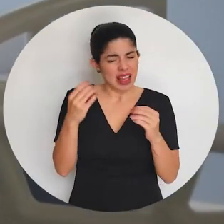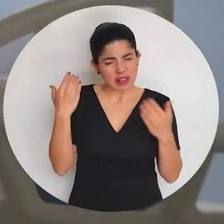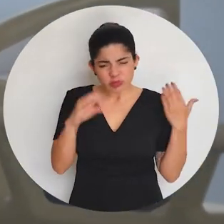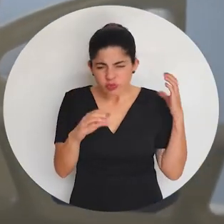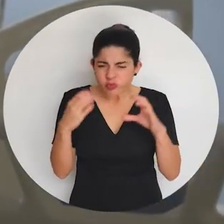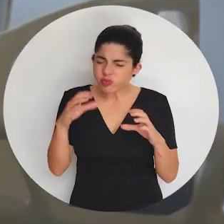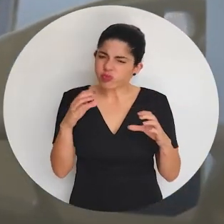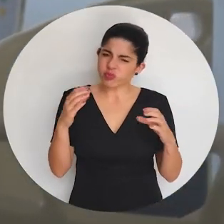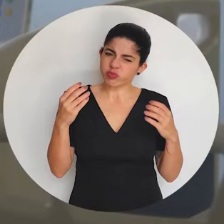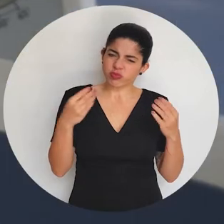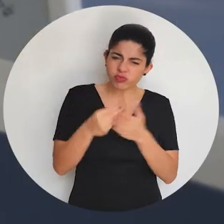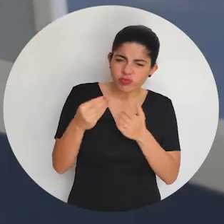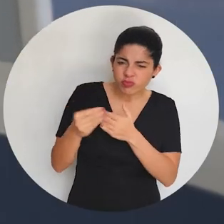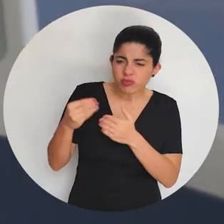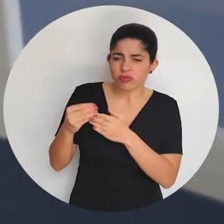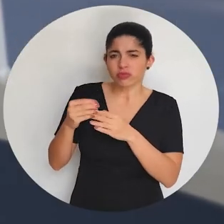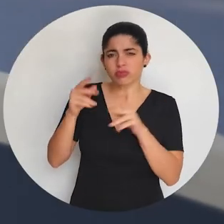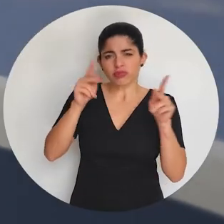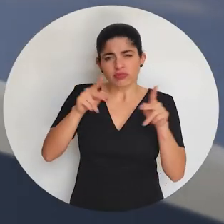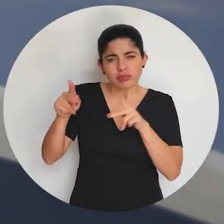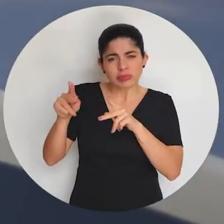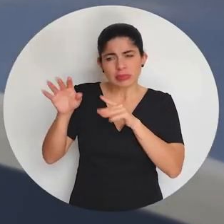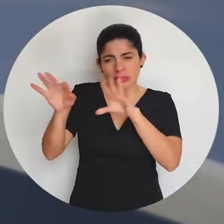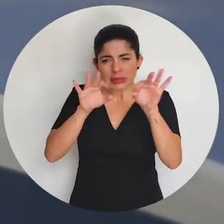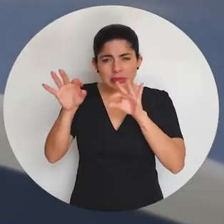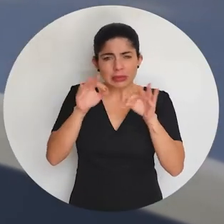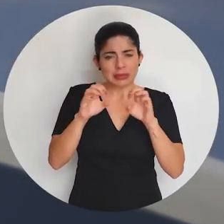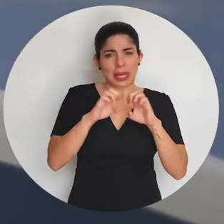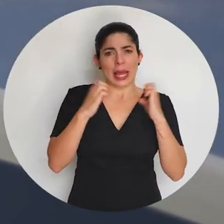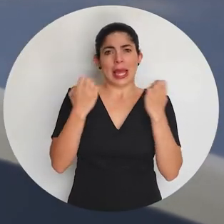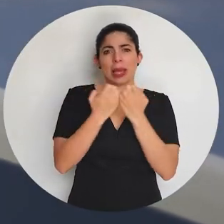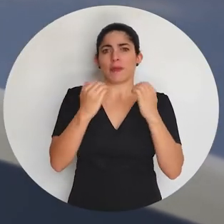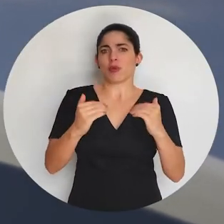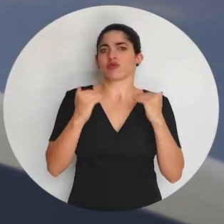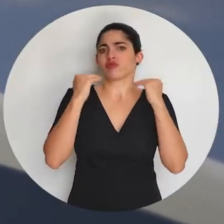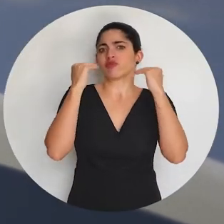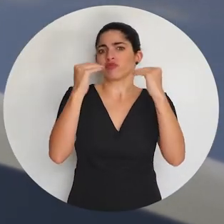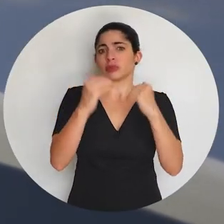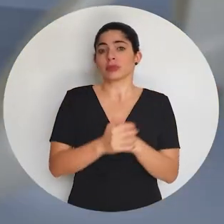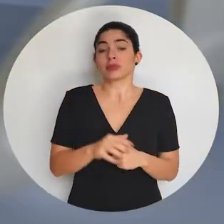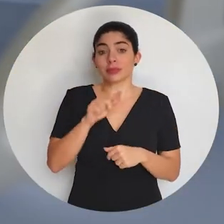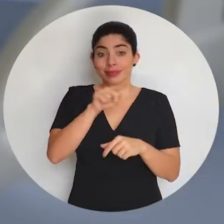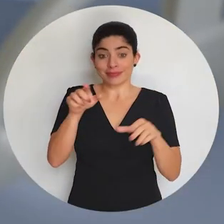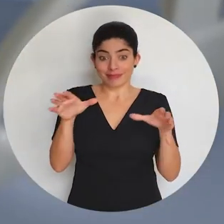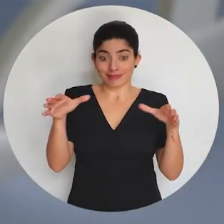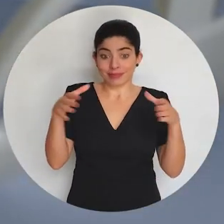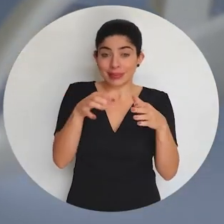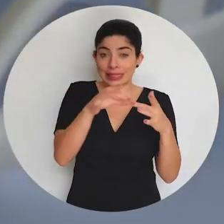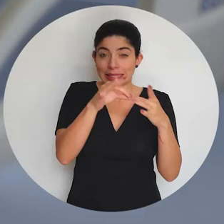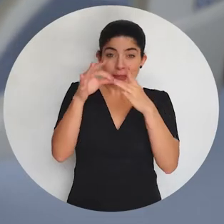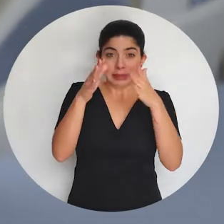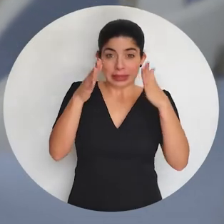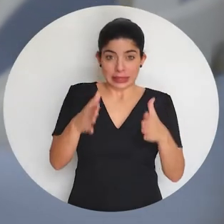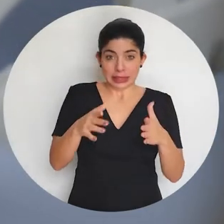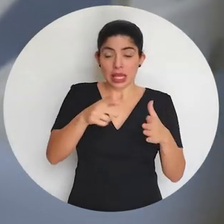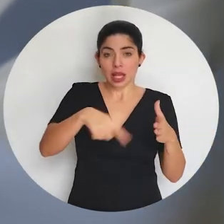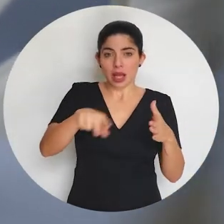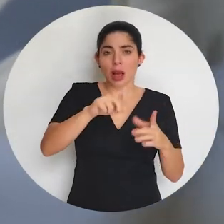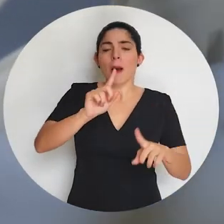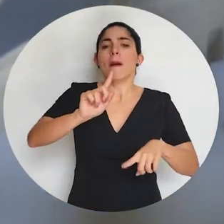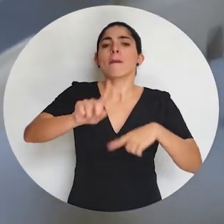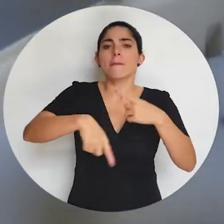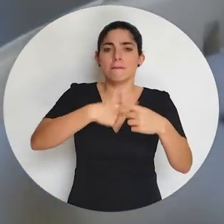recursos y conformando un equipo humano del más alto nivel. Esta unidad especializada